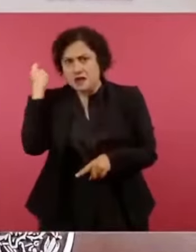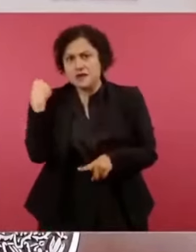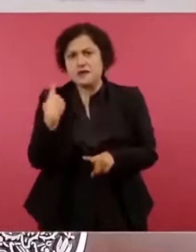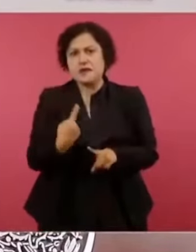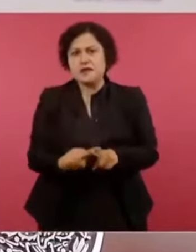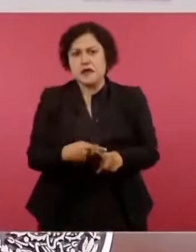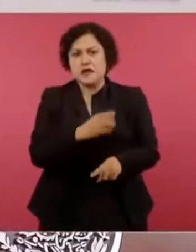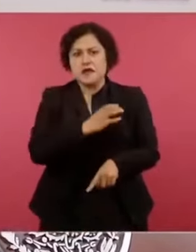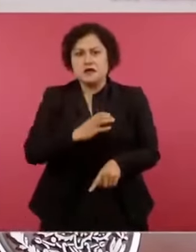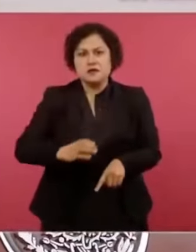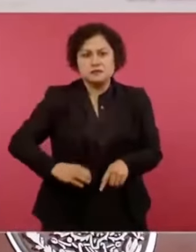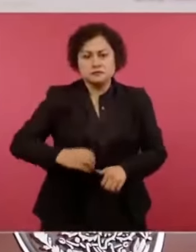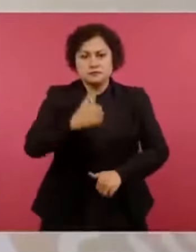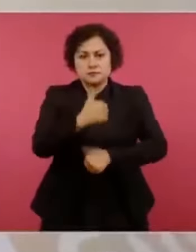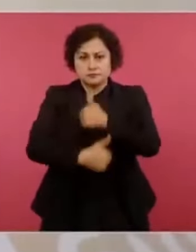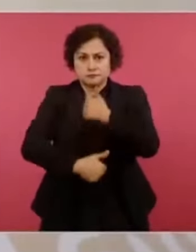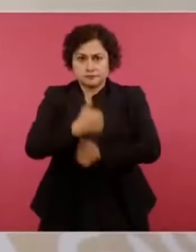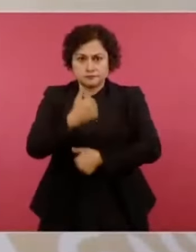muchísimo.